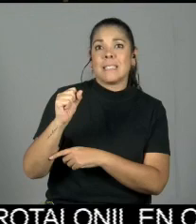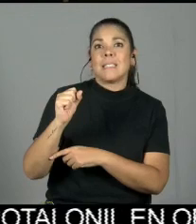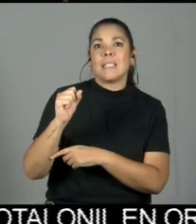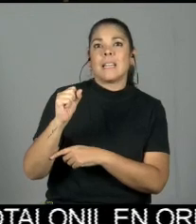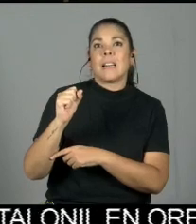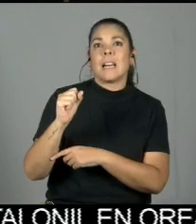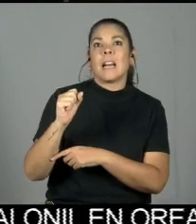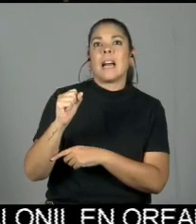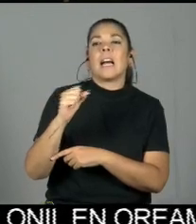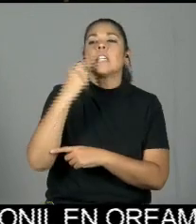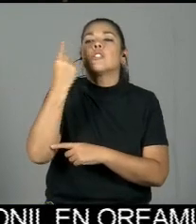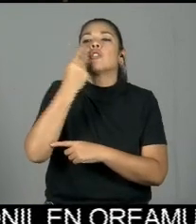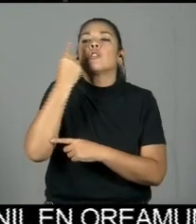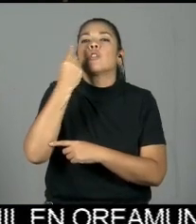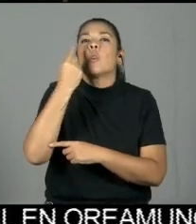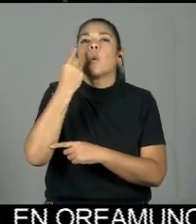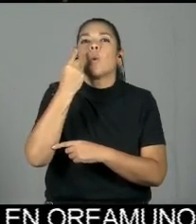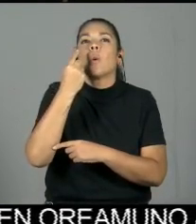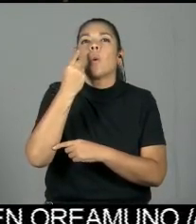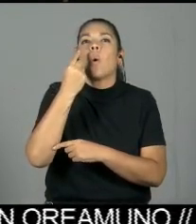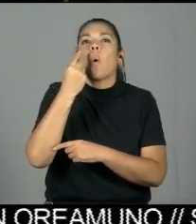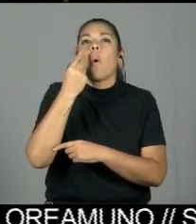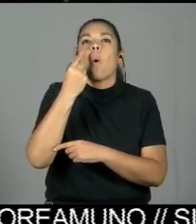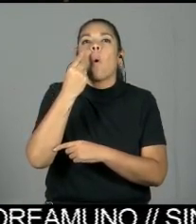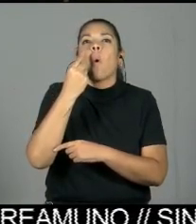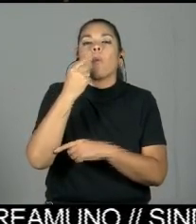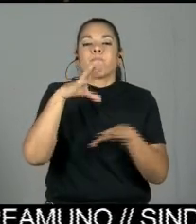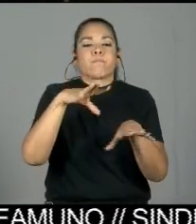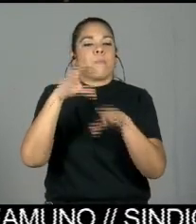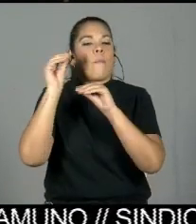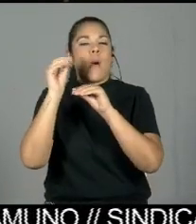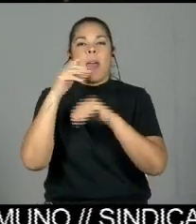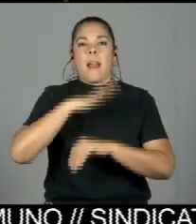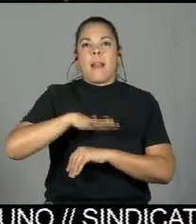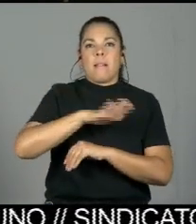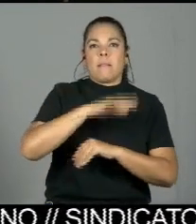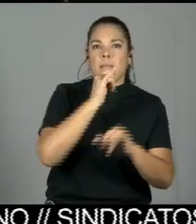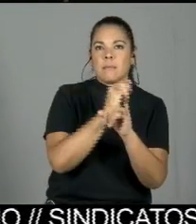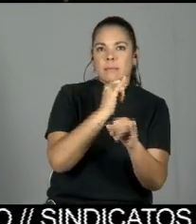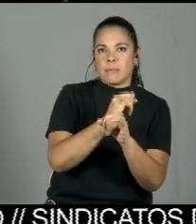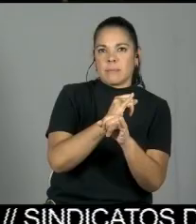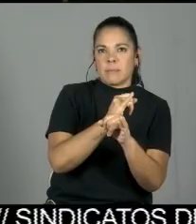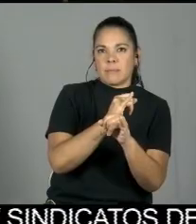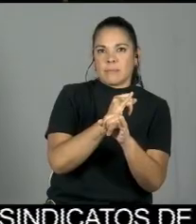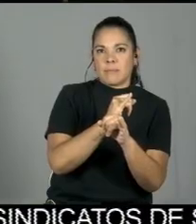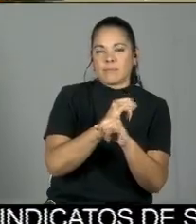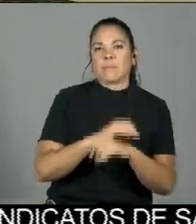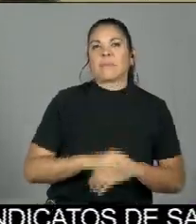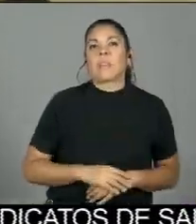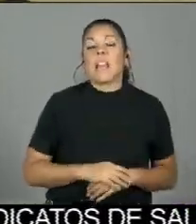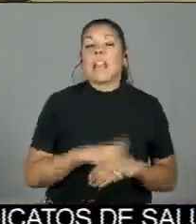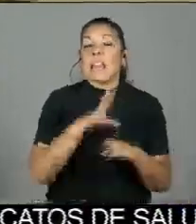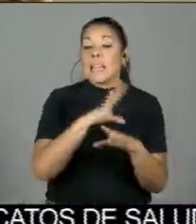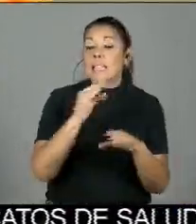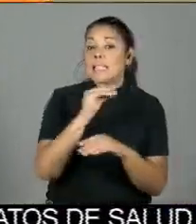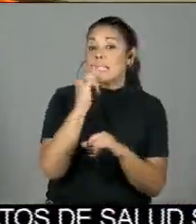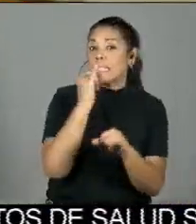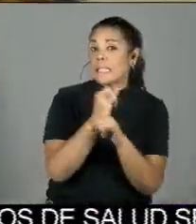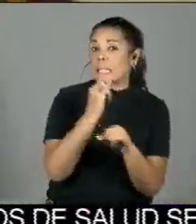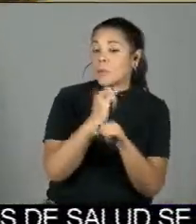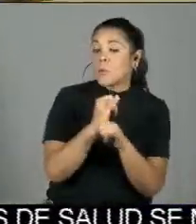exclusivos y excluyentes fuera de esta institución. Y que sea la institución